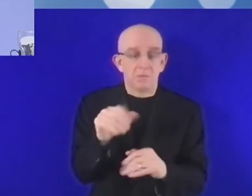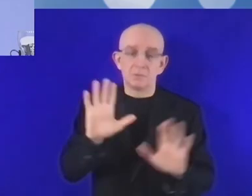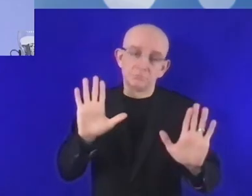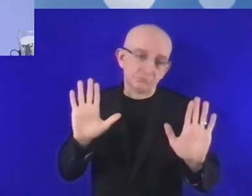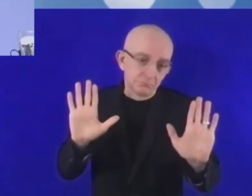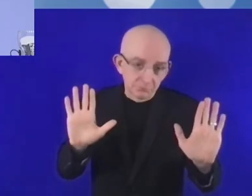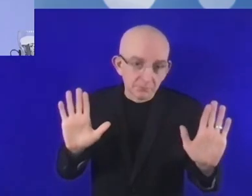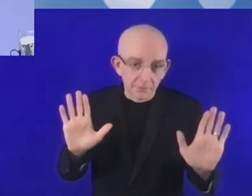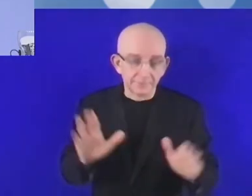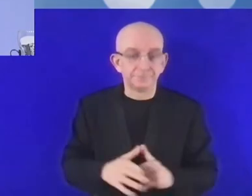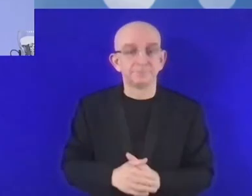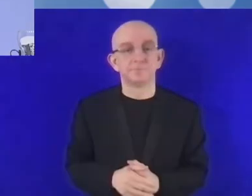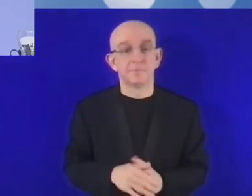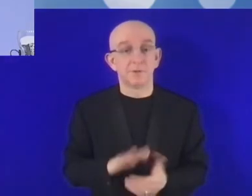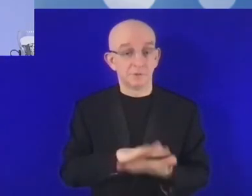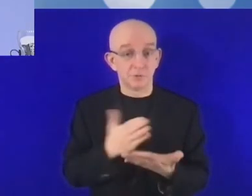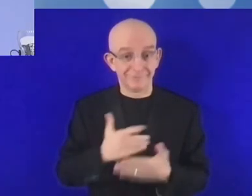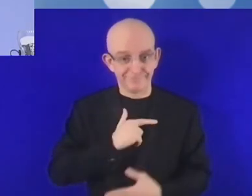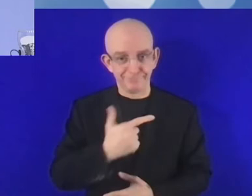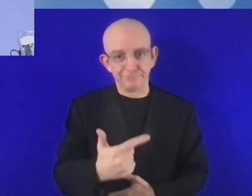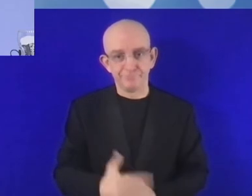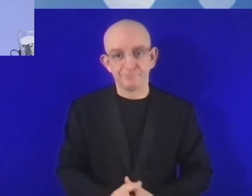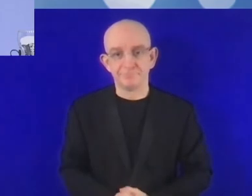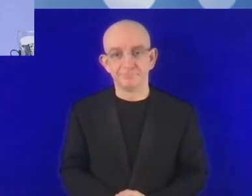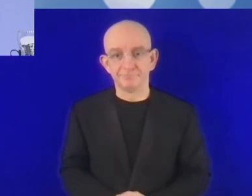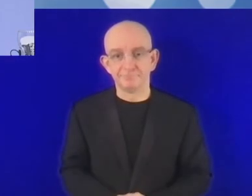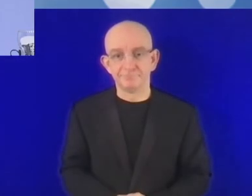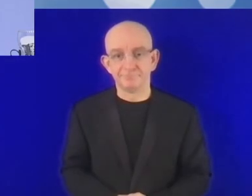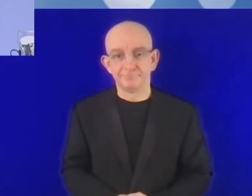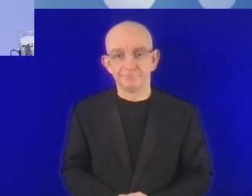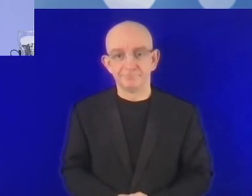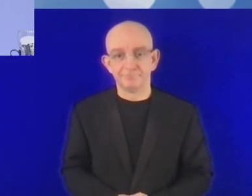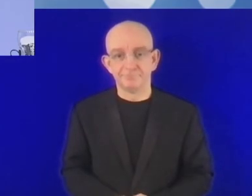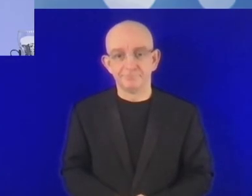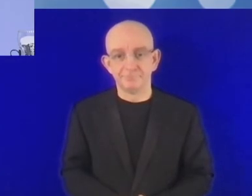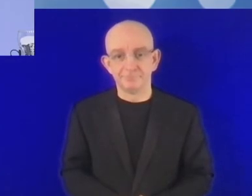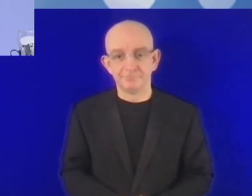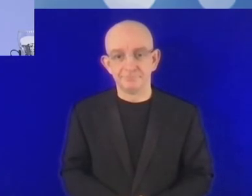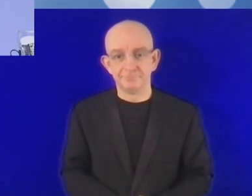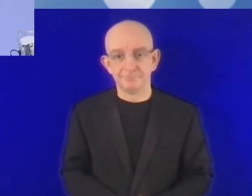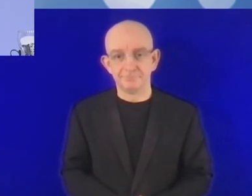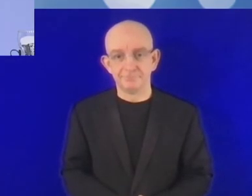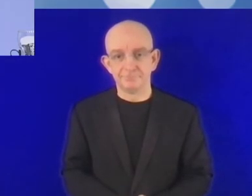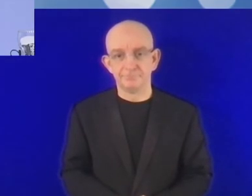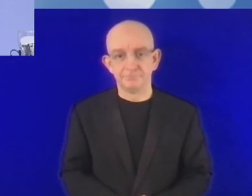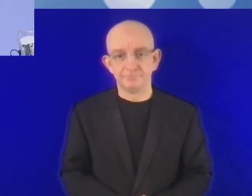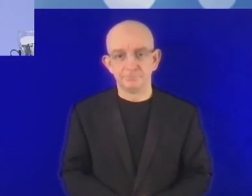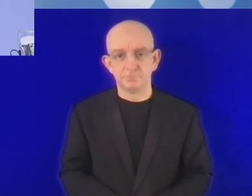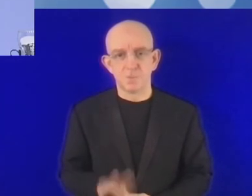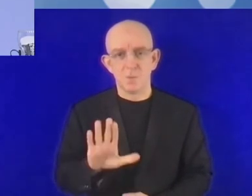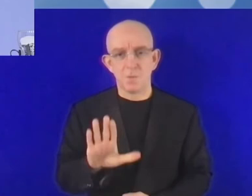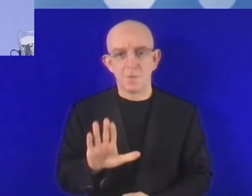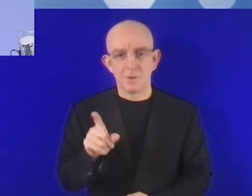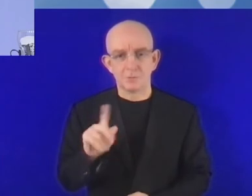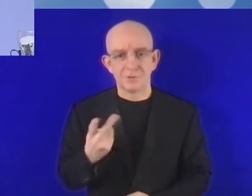riesgos. Yo creo que si fuéramos más arriesgados, sería más fácil ayudar a los países en